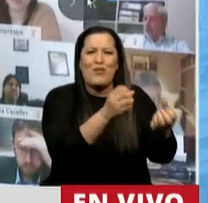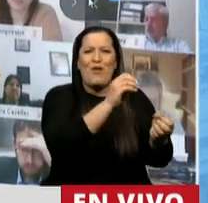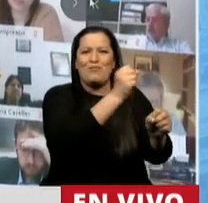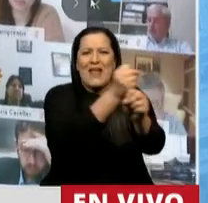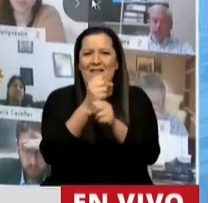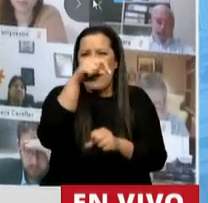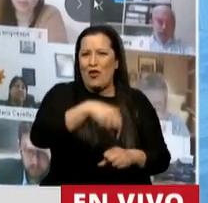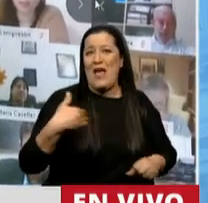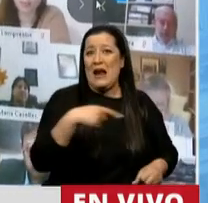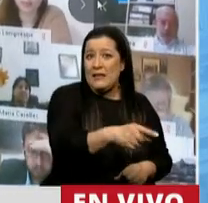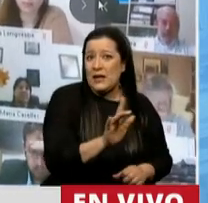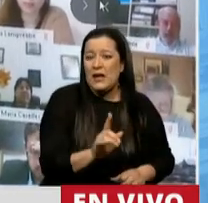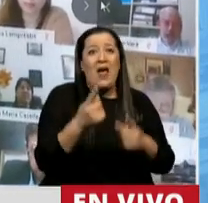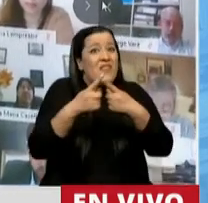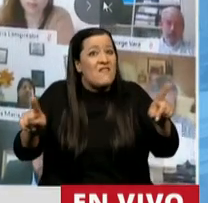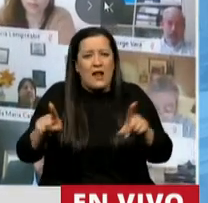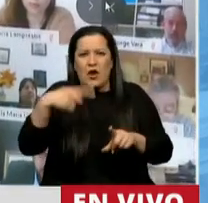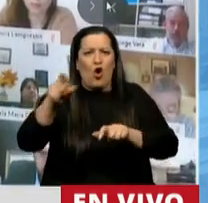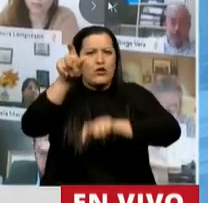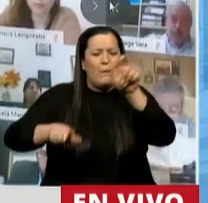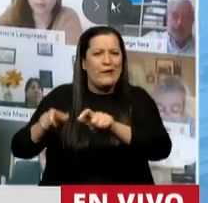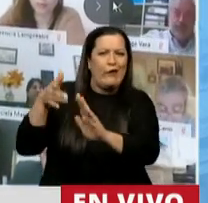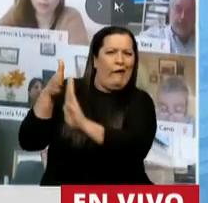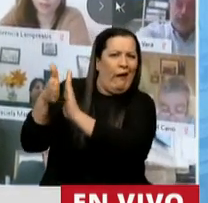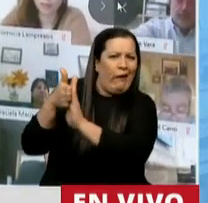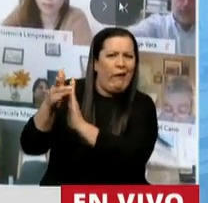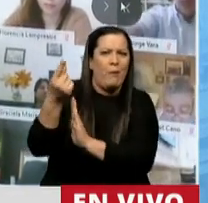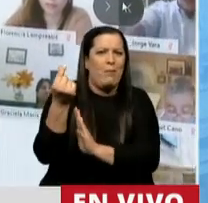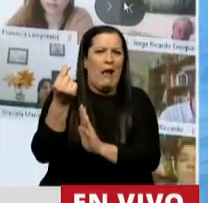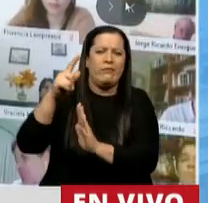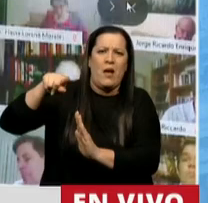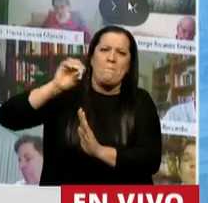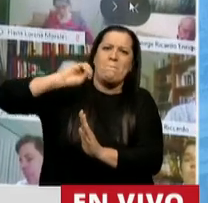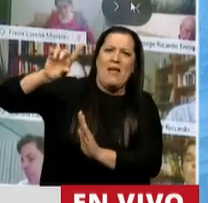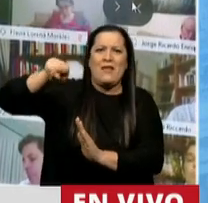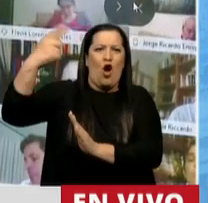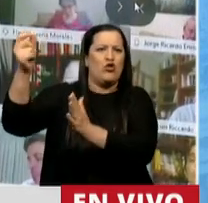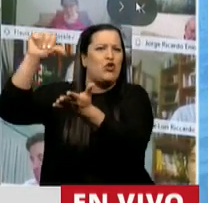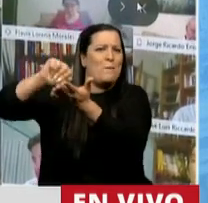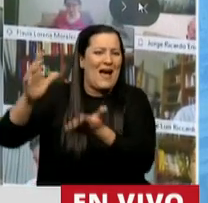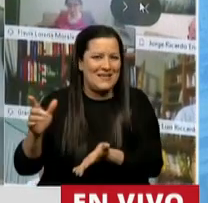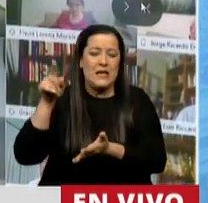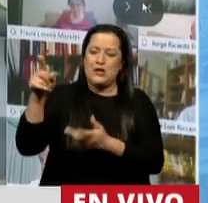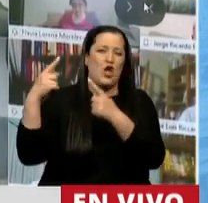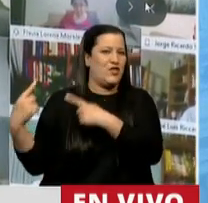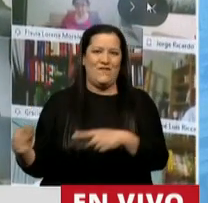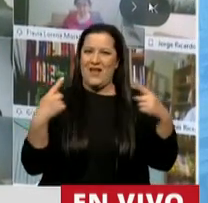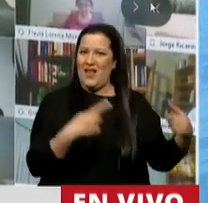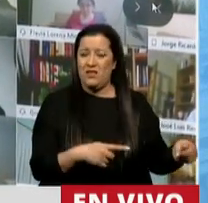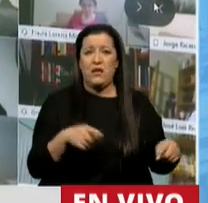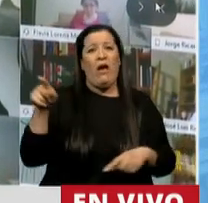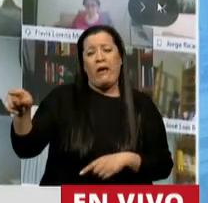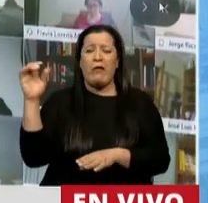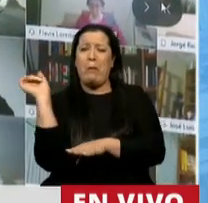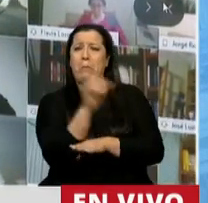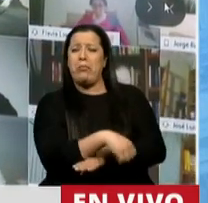evaden o se llevan los dineros afuera de nuestro país dejando de